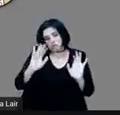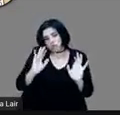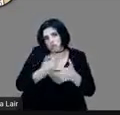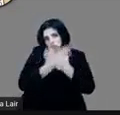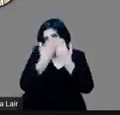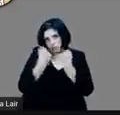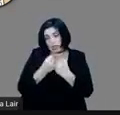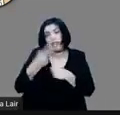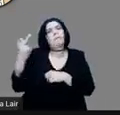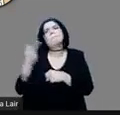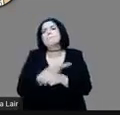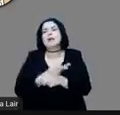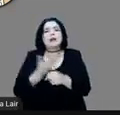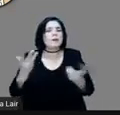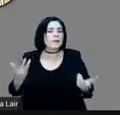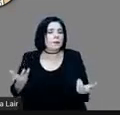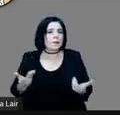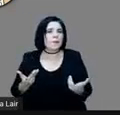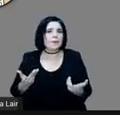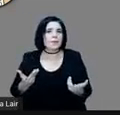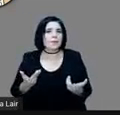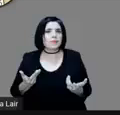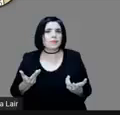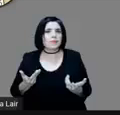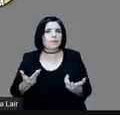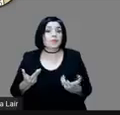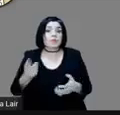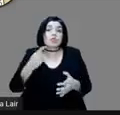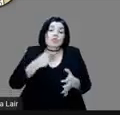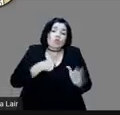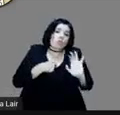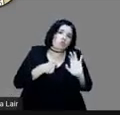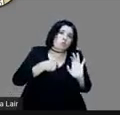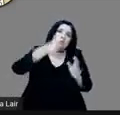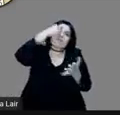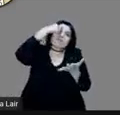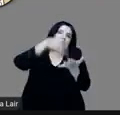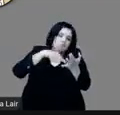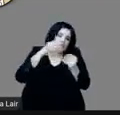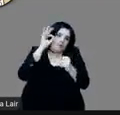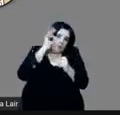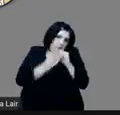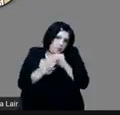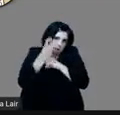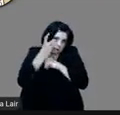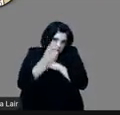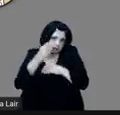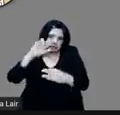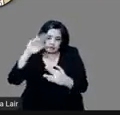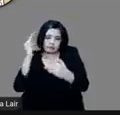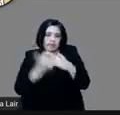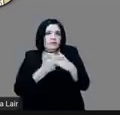suceder? El hecho es que yo me inclino por esta última versión. ¿Por qué razón?